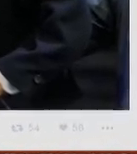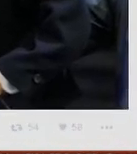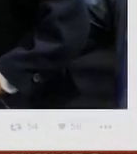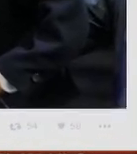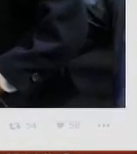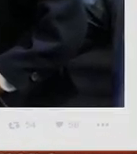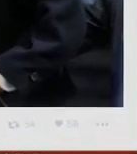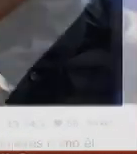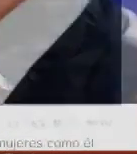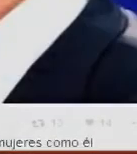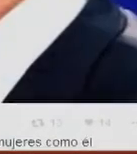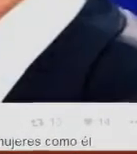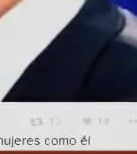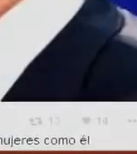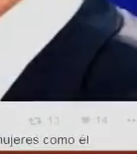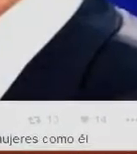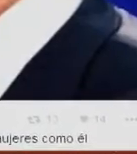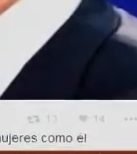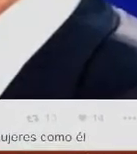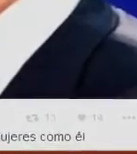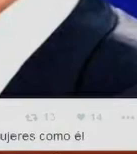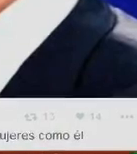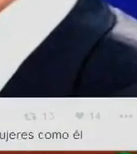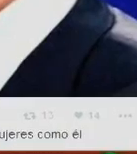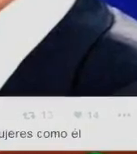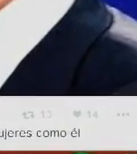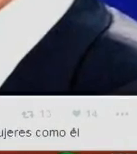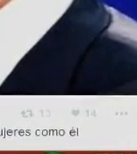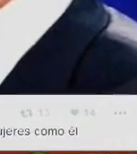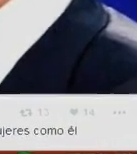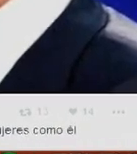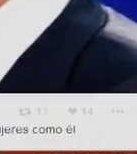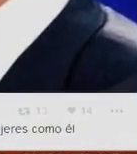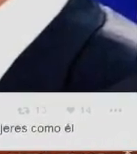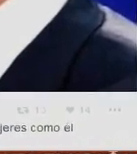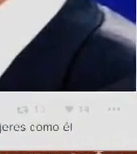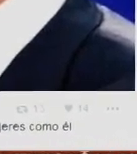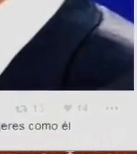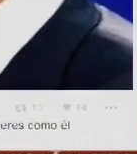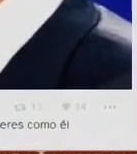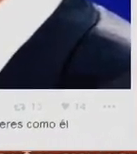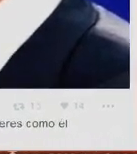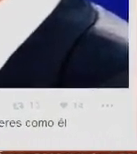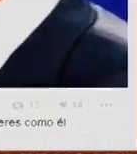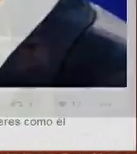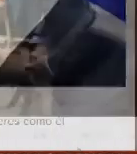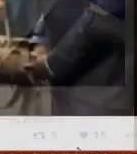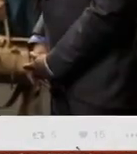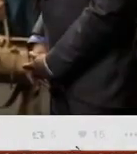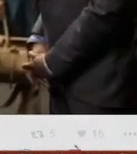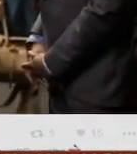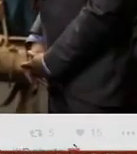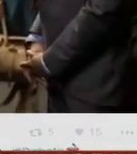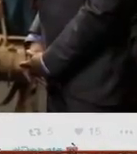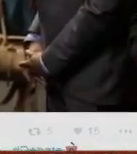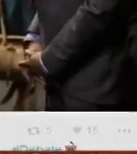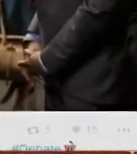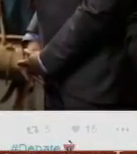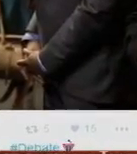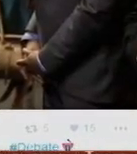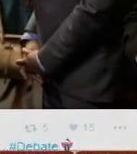evidente el interés de los estadounidenses y por supuesto de los latinos que tienen derecho a votar en Estados Unidos que al parecer